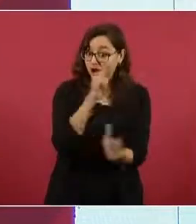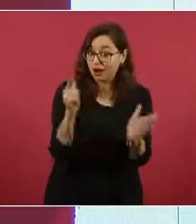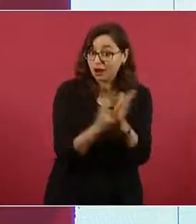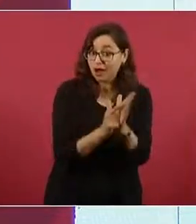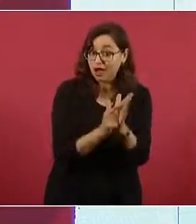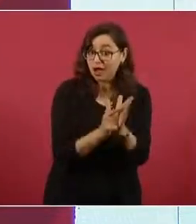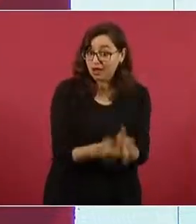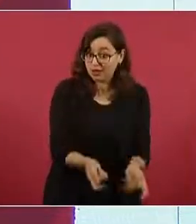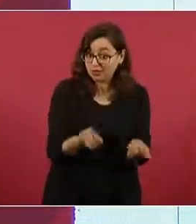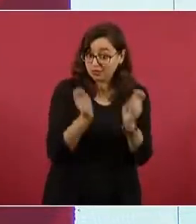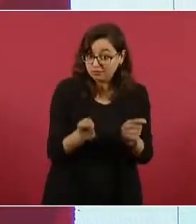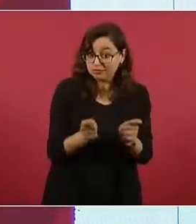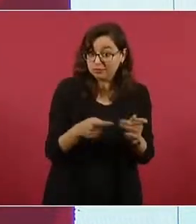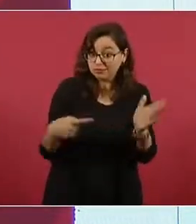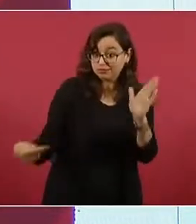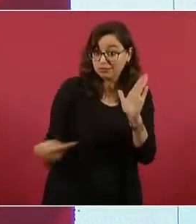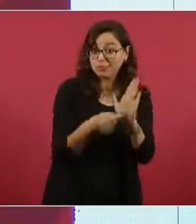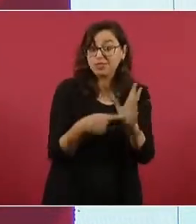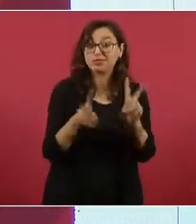del fuero federal. Ahorita vamos a ir.